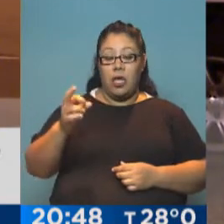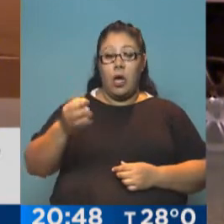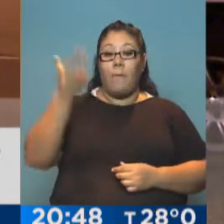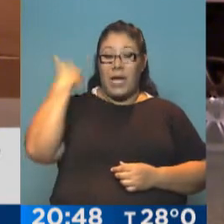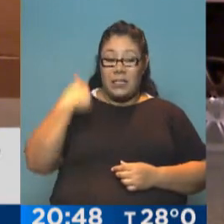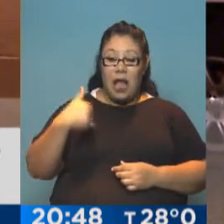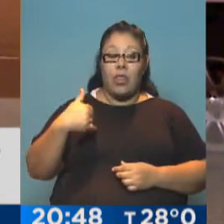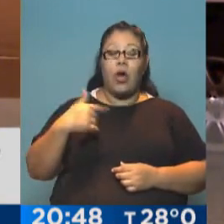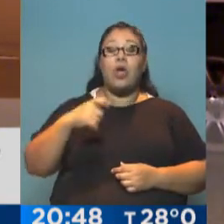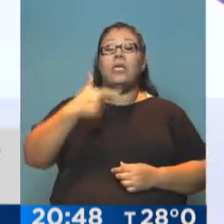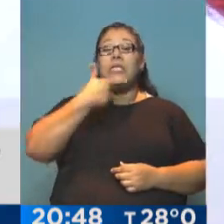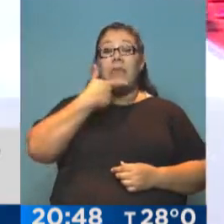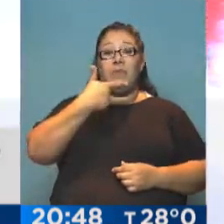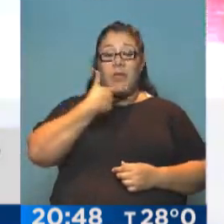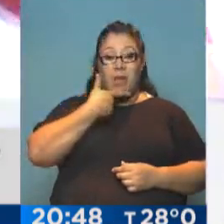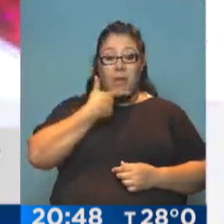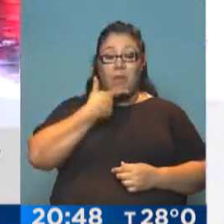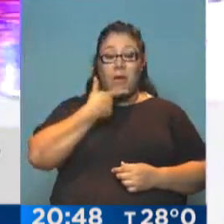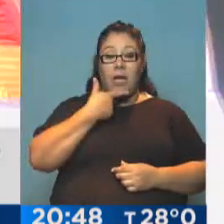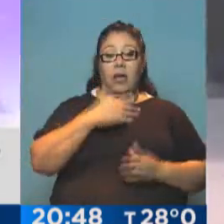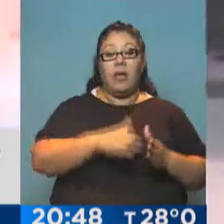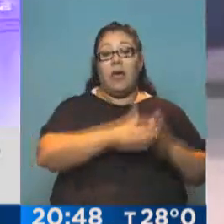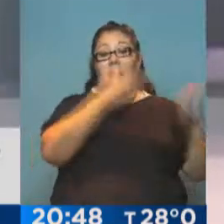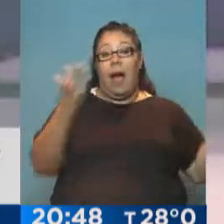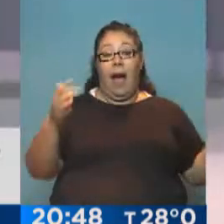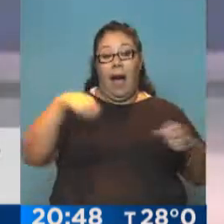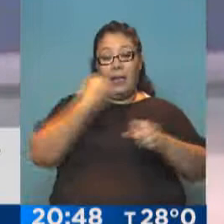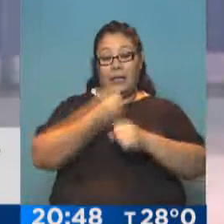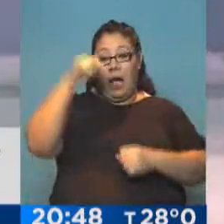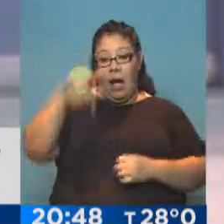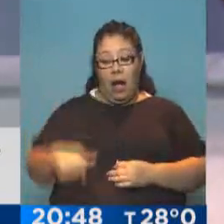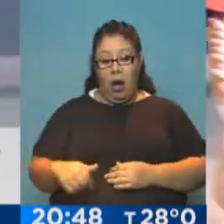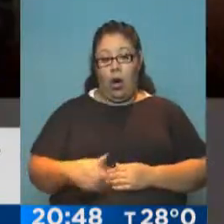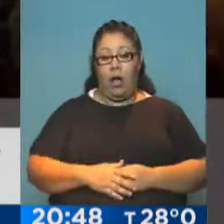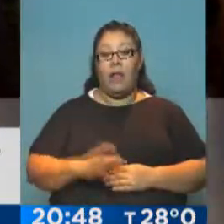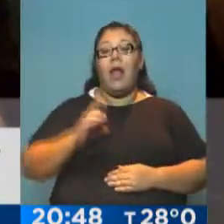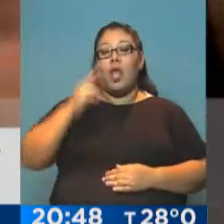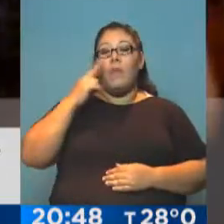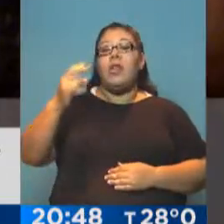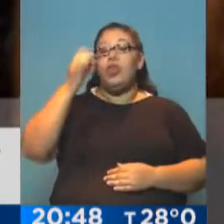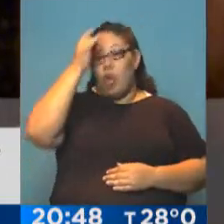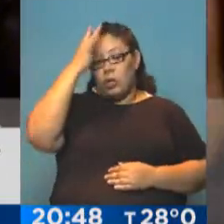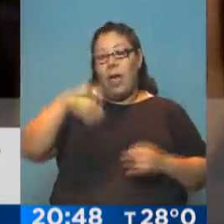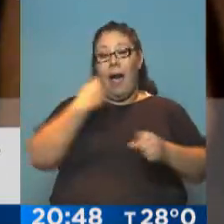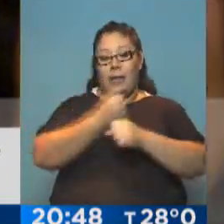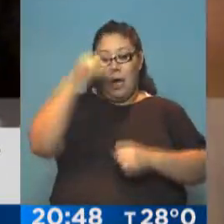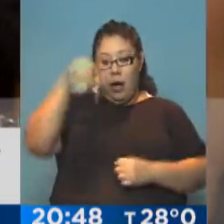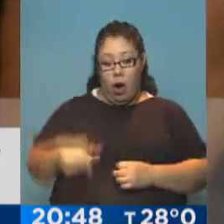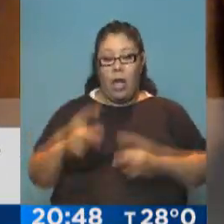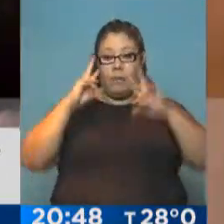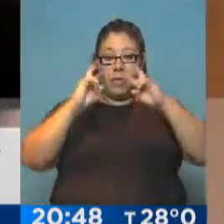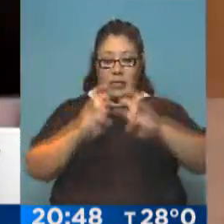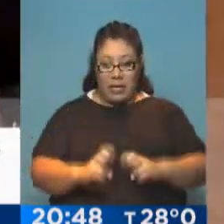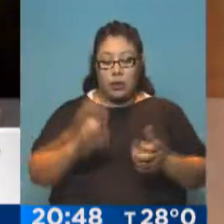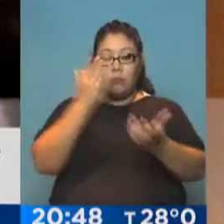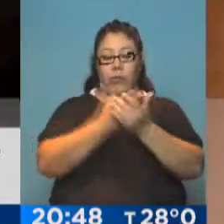Precisamente la madre y la hermana de Nisman cuestionaron, en la entrevista a la Agencia Judía de Noticias, aspectos de la investigación encabezada